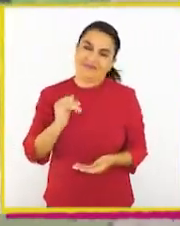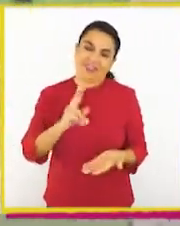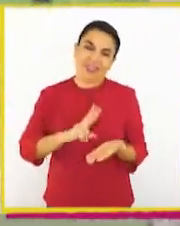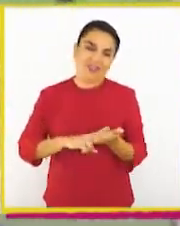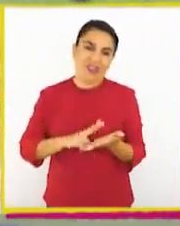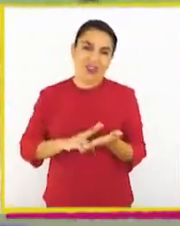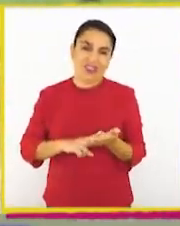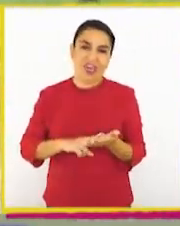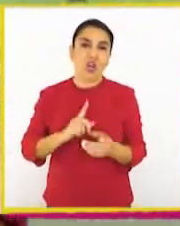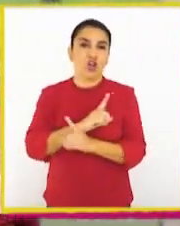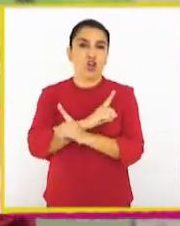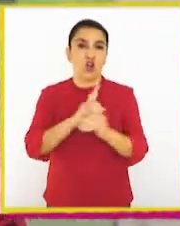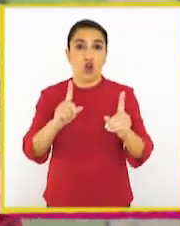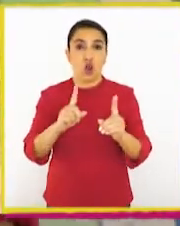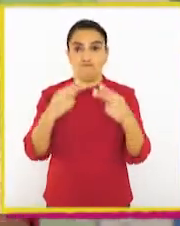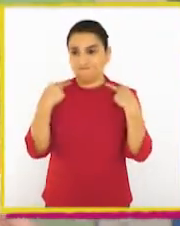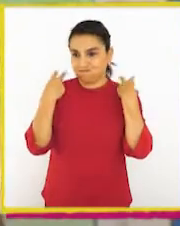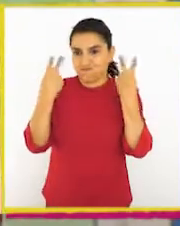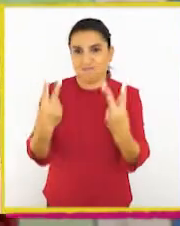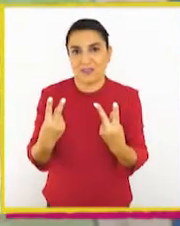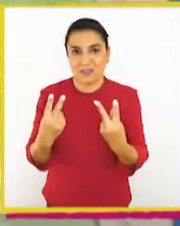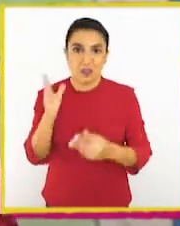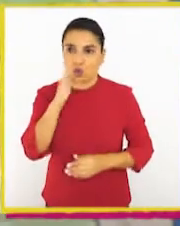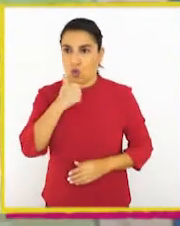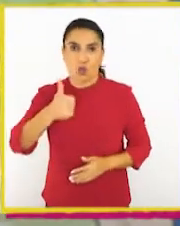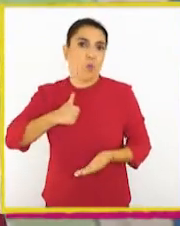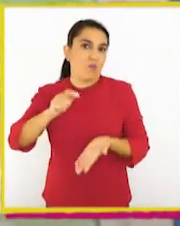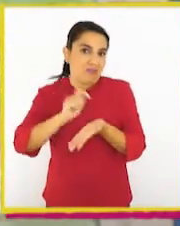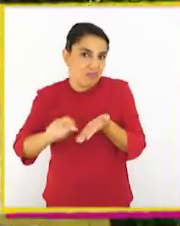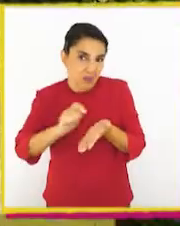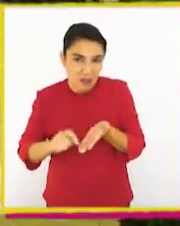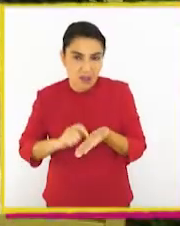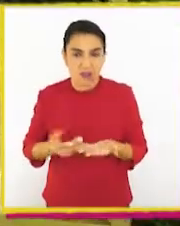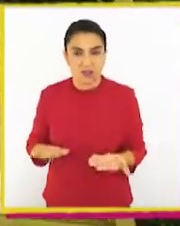Cierto, no quiere enfrentar quien no realizó su tarea a tiempo.